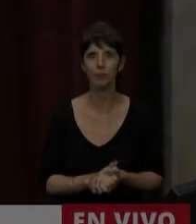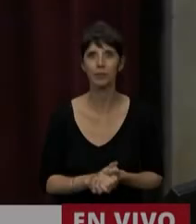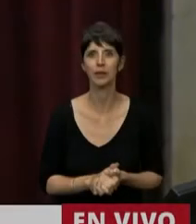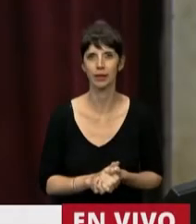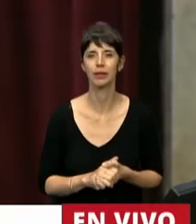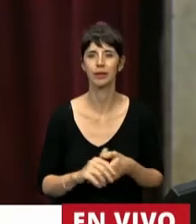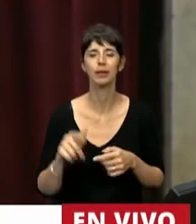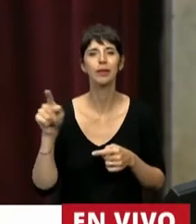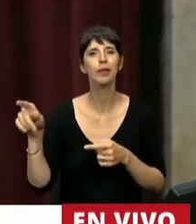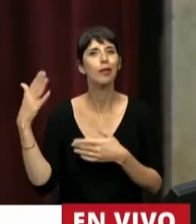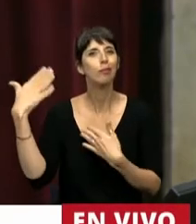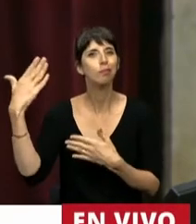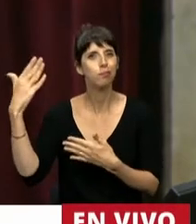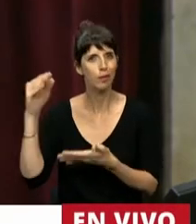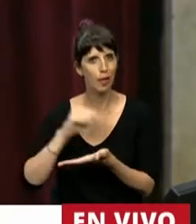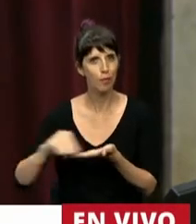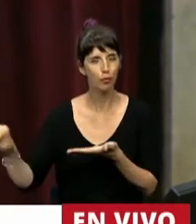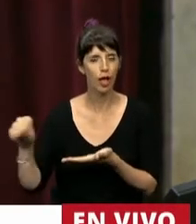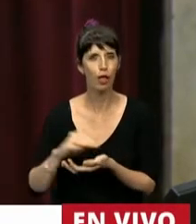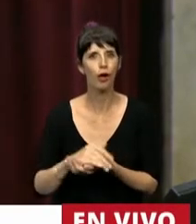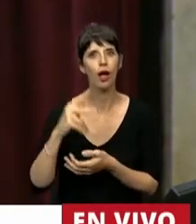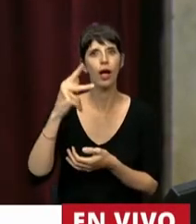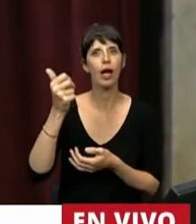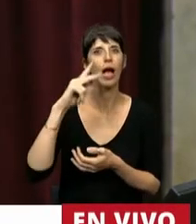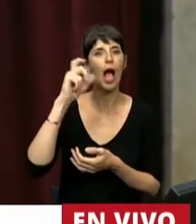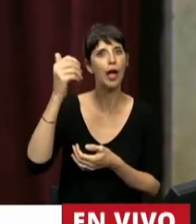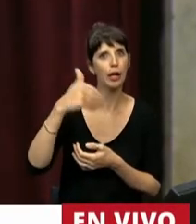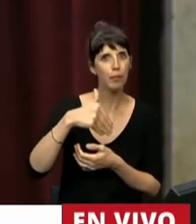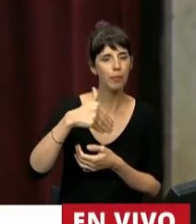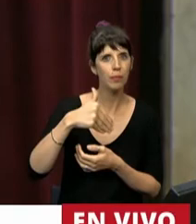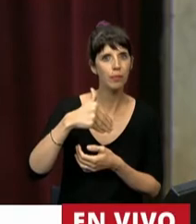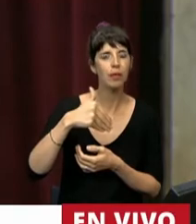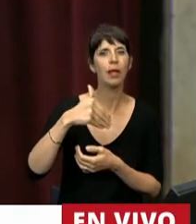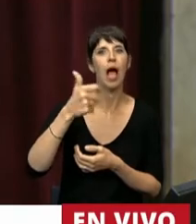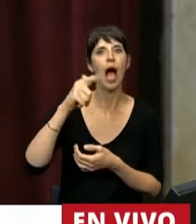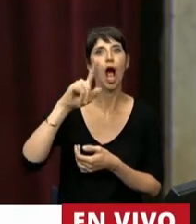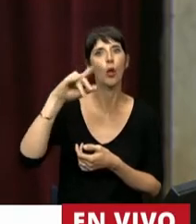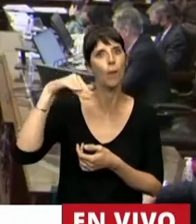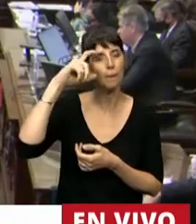Tiene la palabra el diputado Karim Augusto Alumé Esbodio.